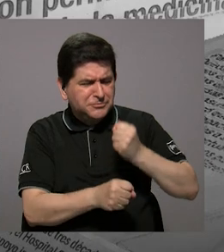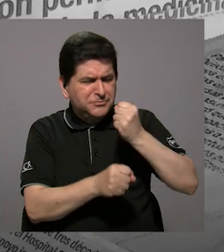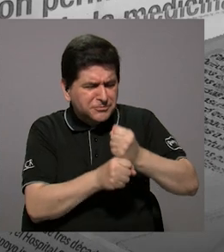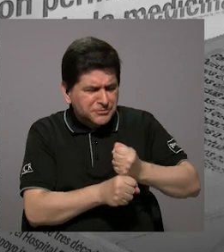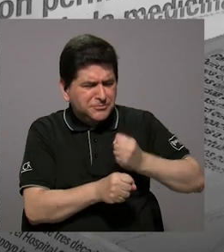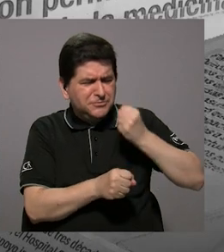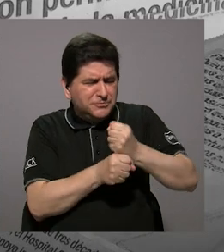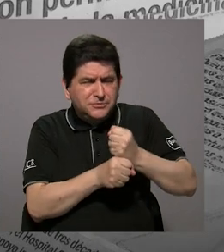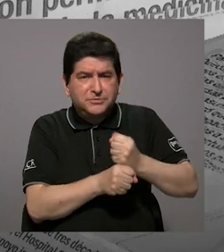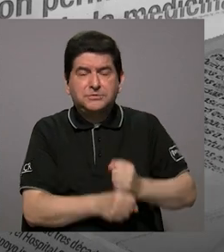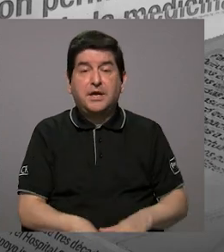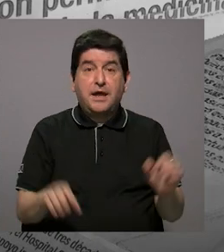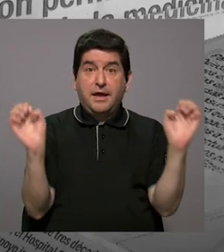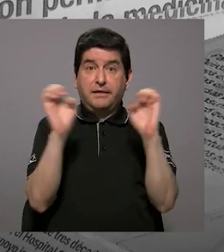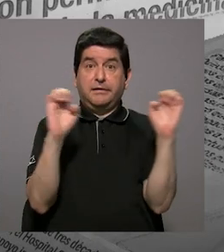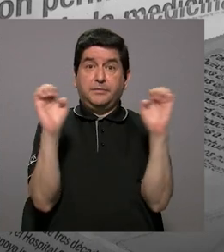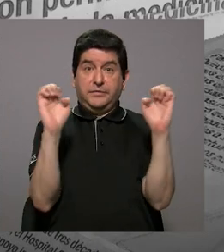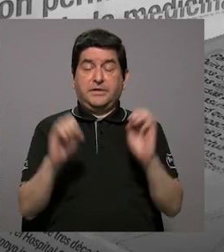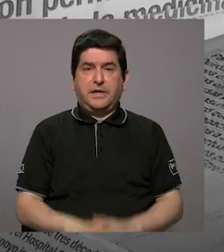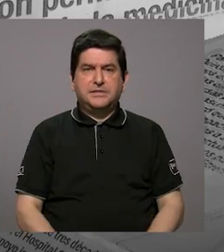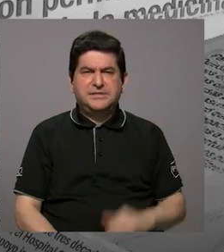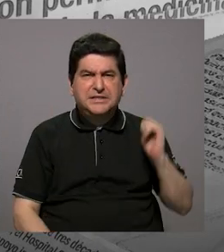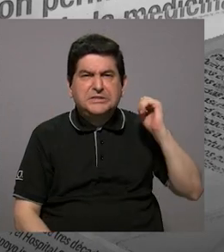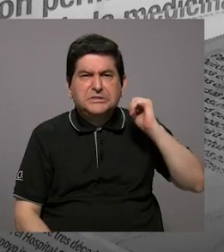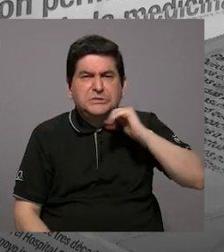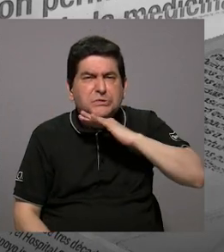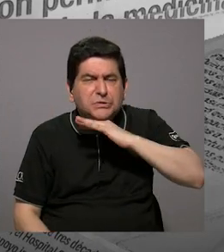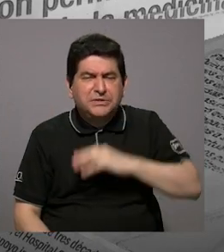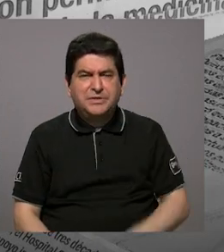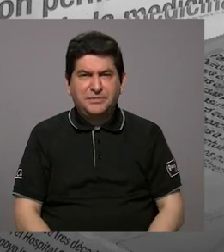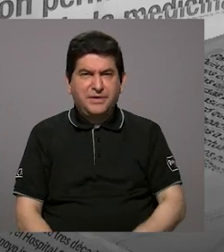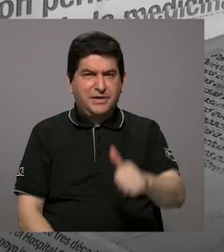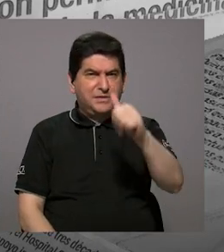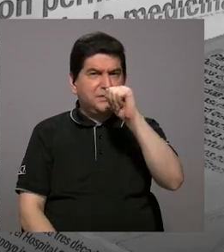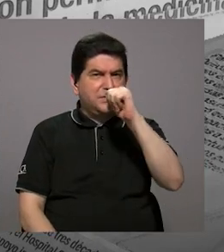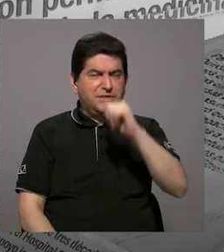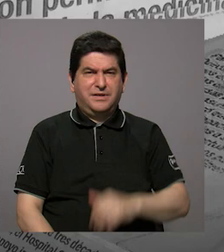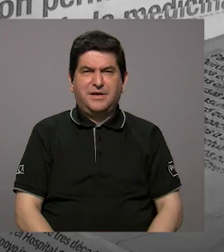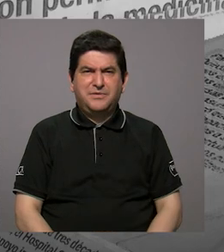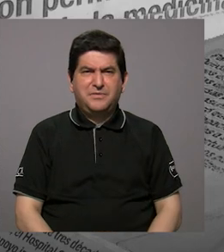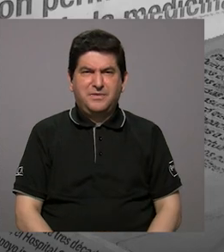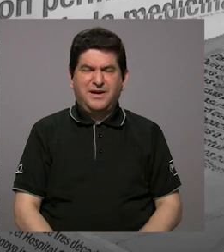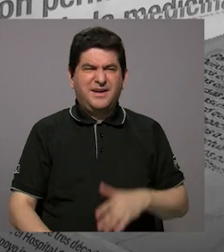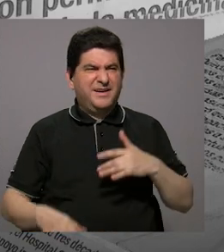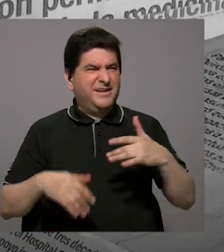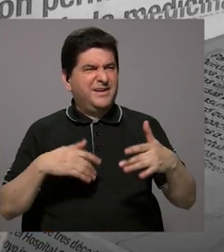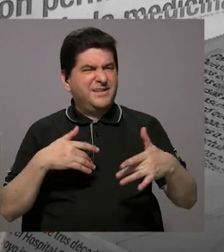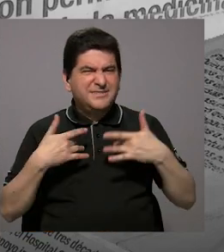estado trabajando en toda esta emergencia de la contaminación del agua,